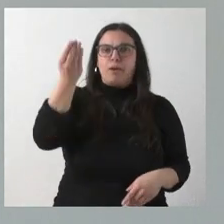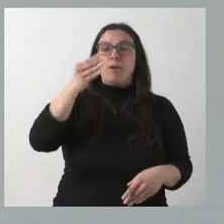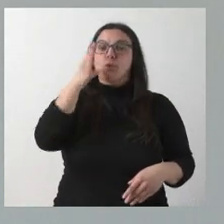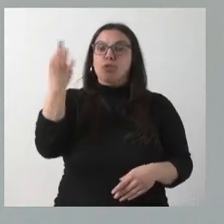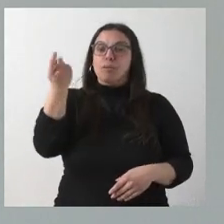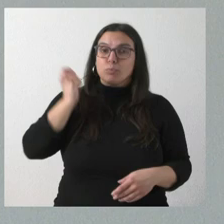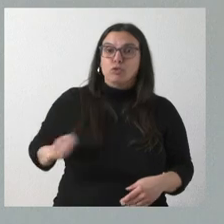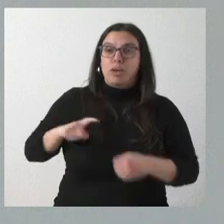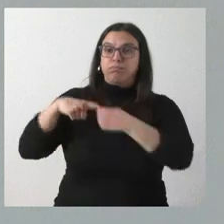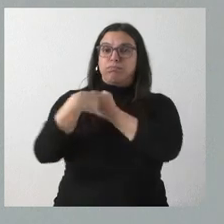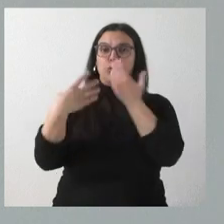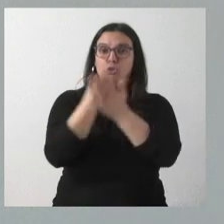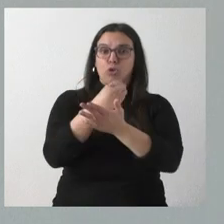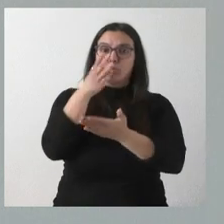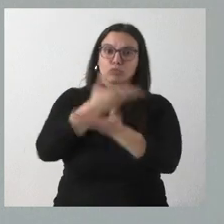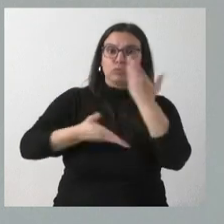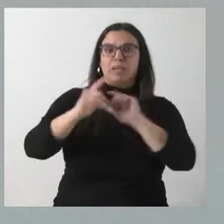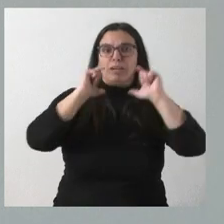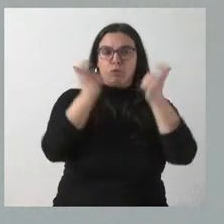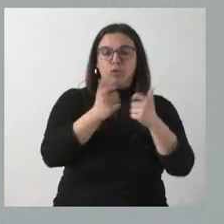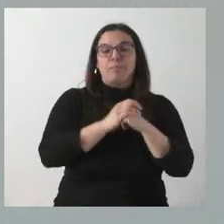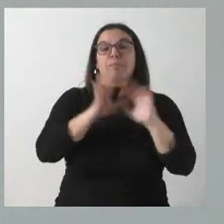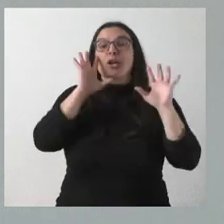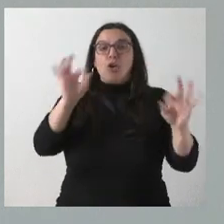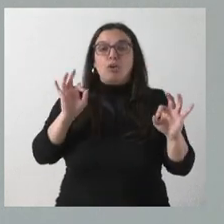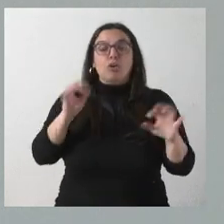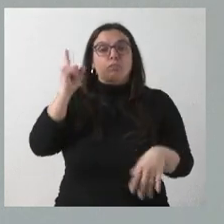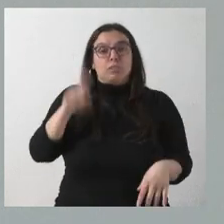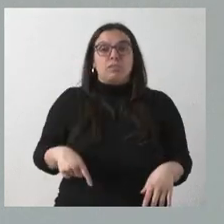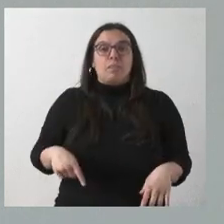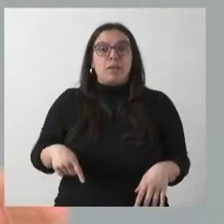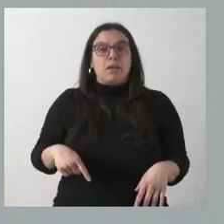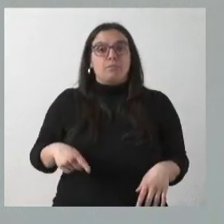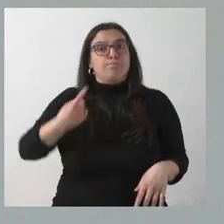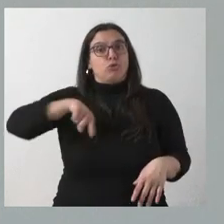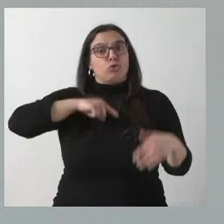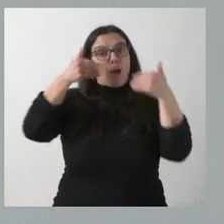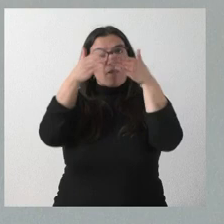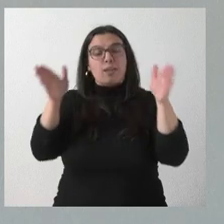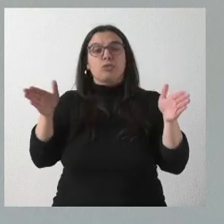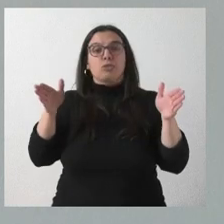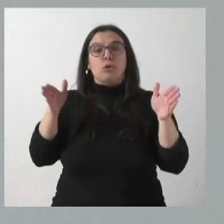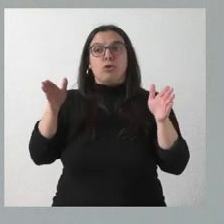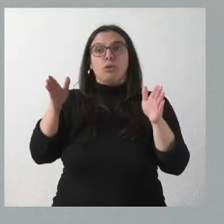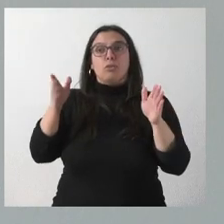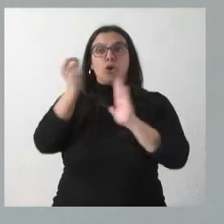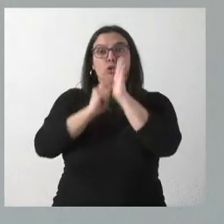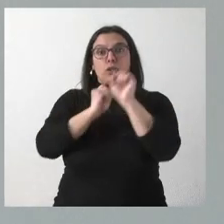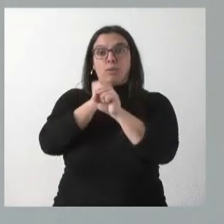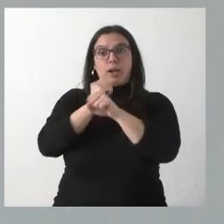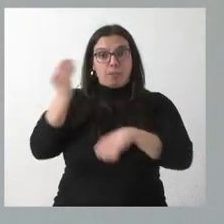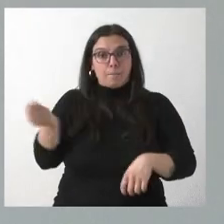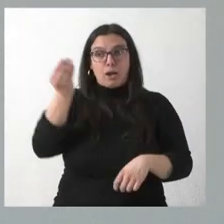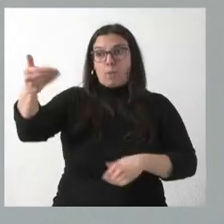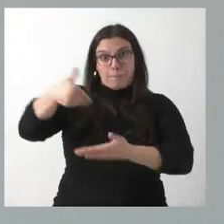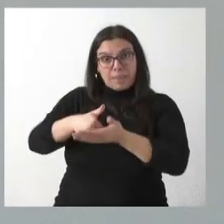profesionales. Y es lo que hacemos con este tipo de reuniones. Por supuesto, que también estamos muy abiertos a estas mejoras laborales que se nos